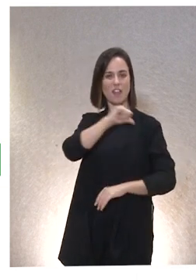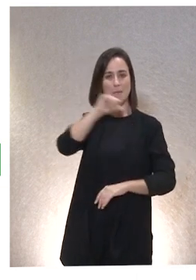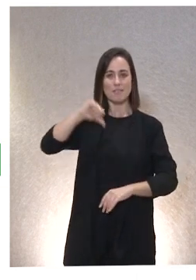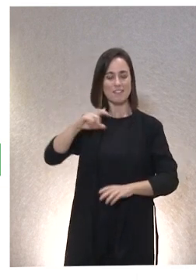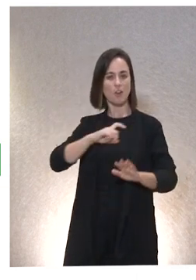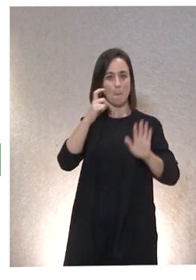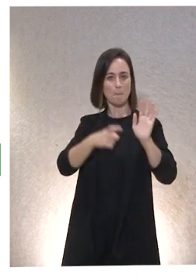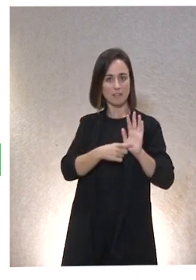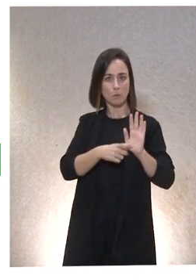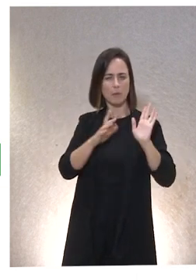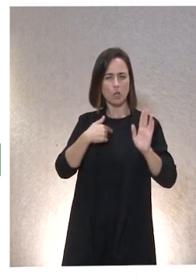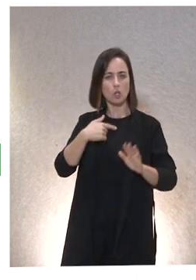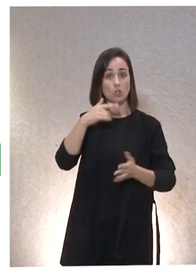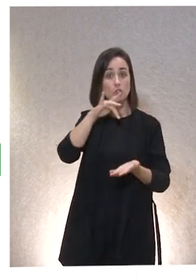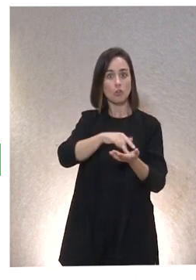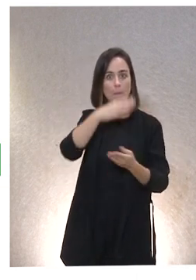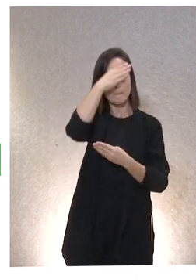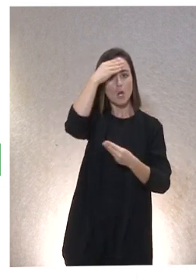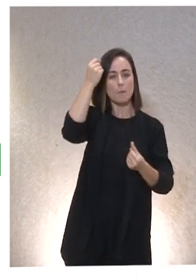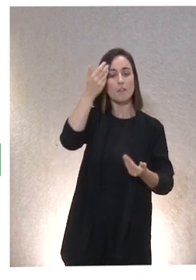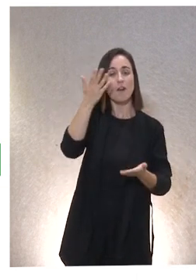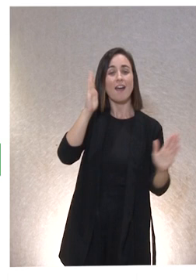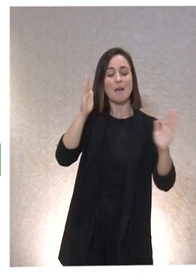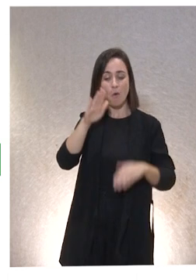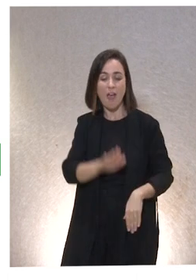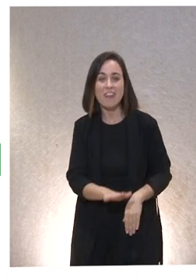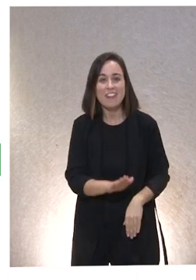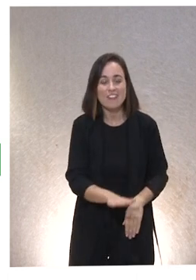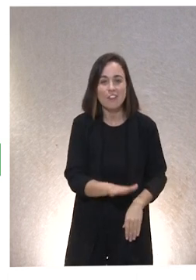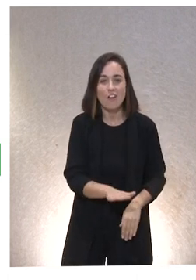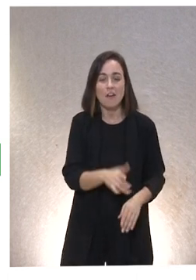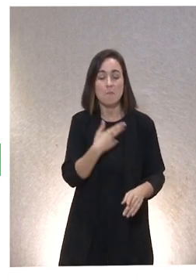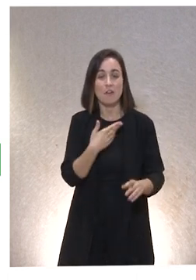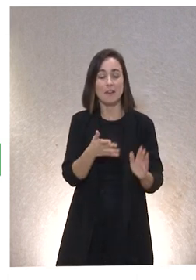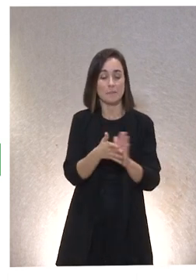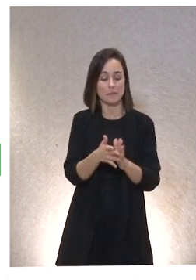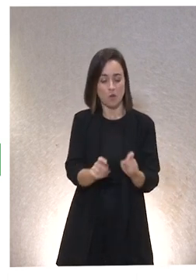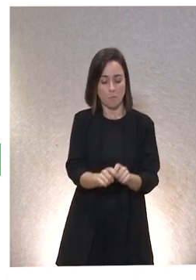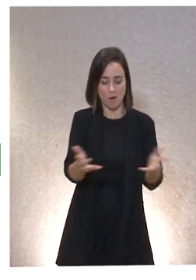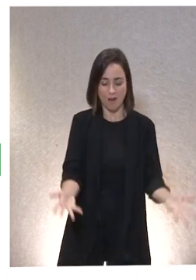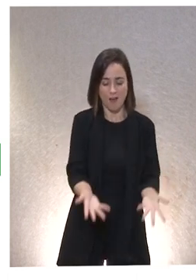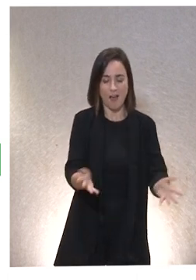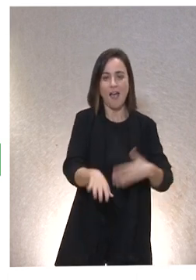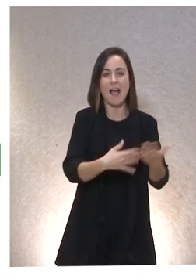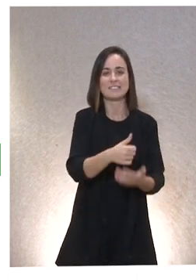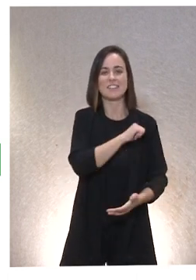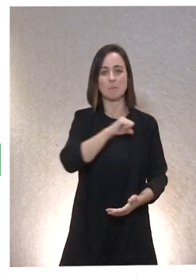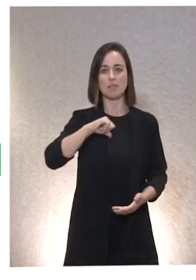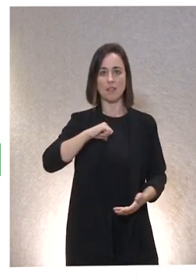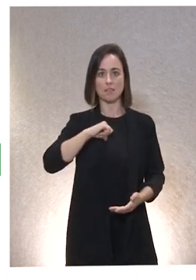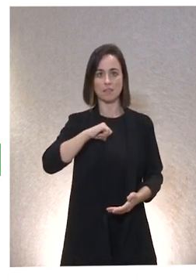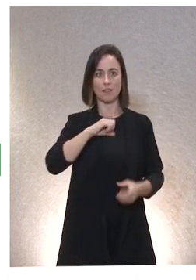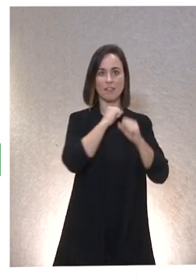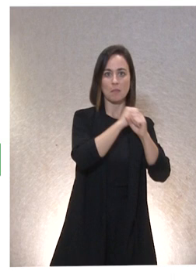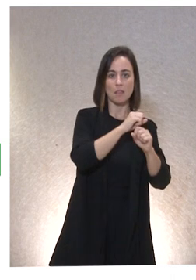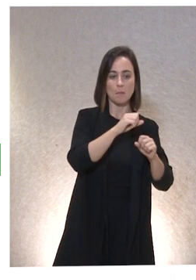un montón de dependencias. Lo que pasa es que eran preciosas porque eran dependencias hacia la independencia. Y, después, como viejos, tenemos otro